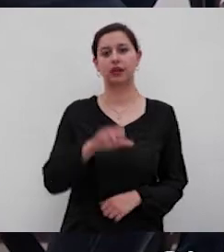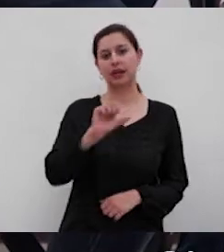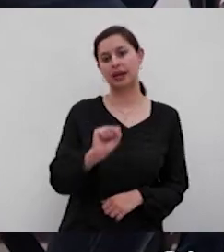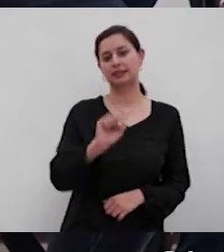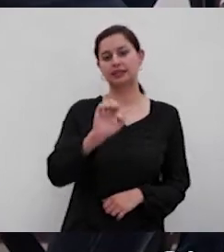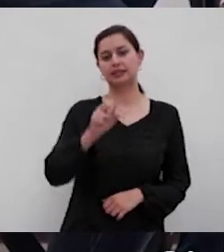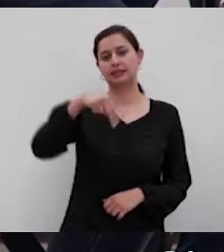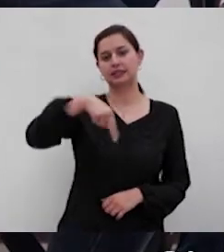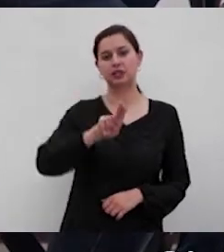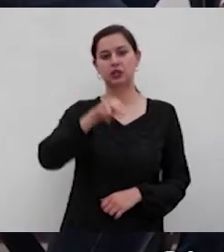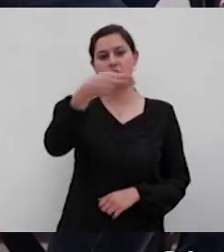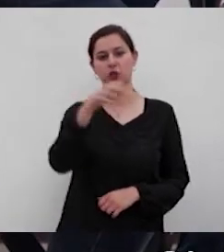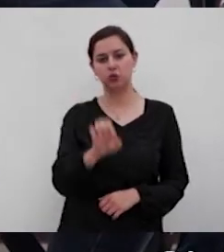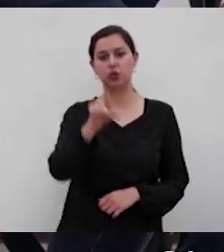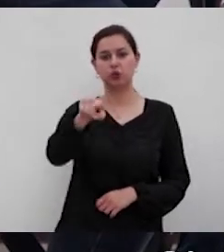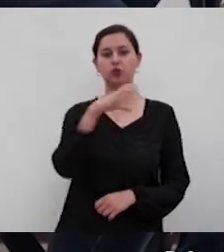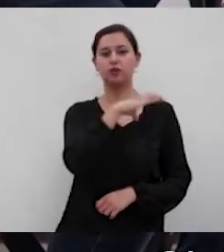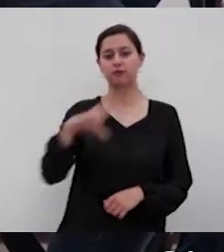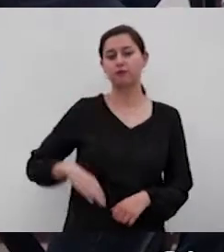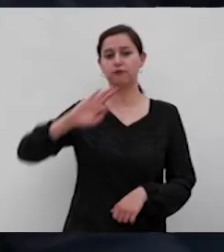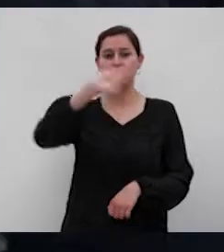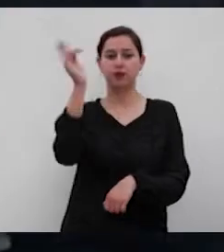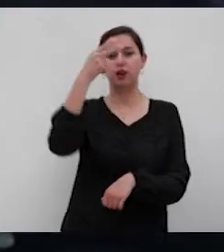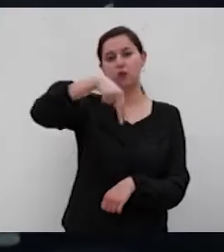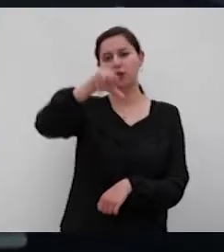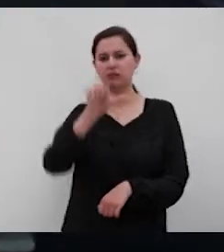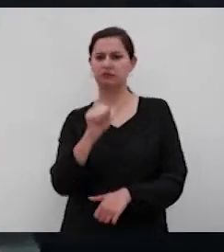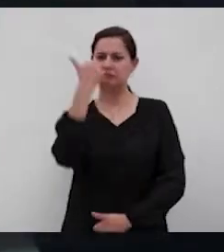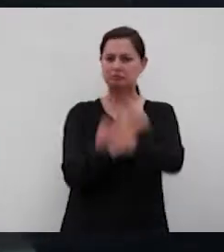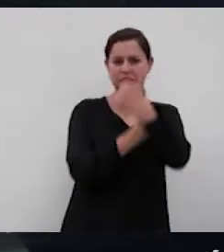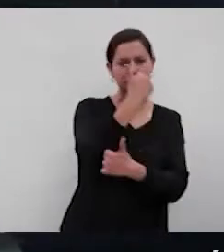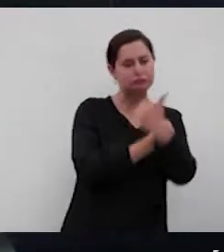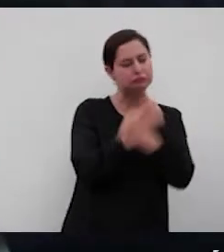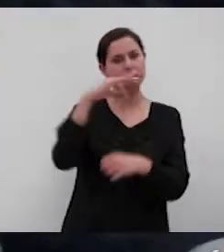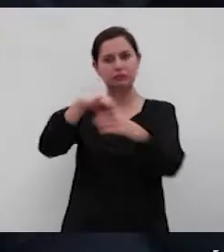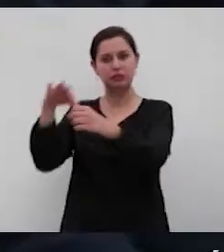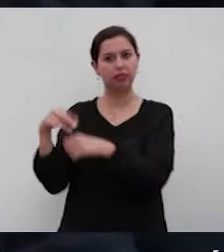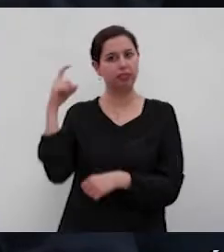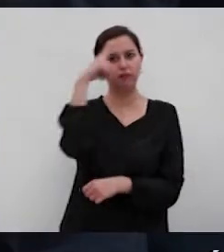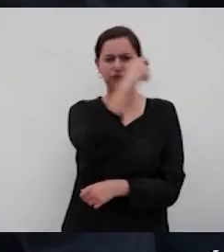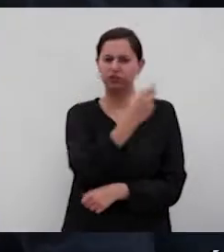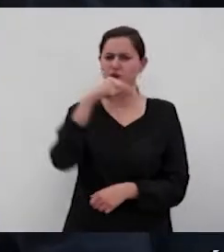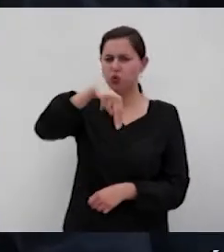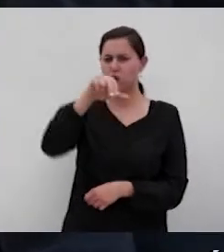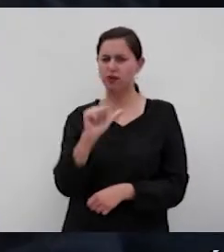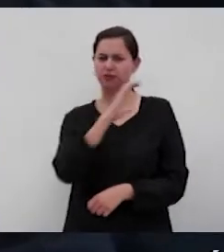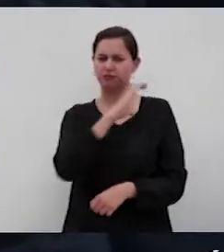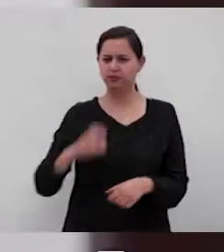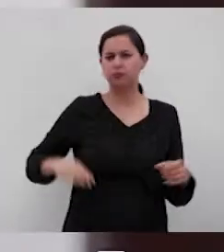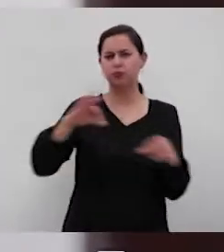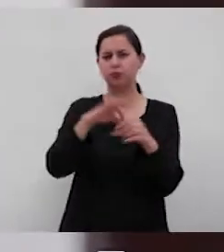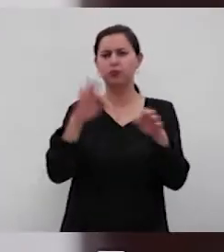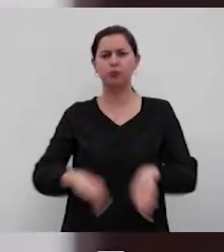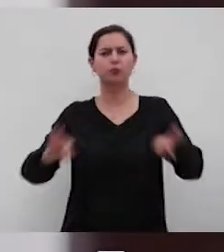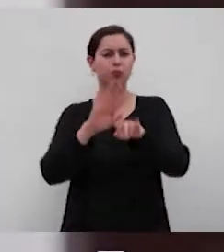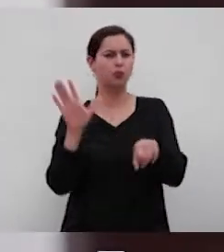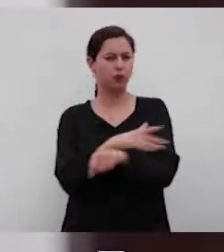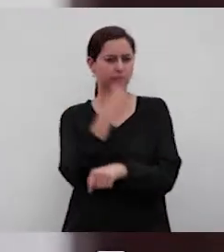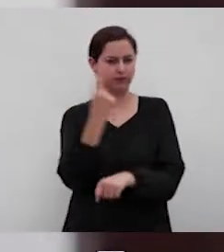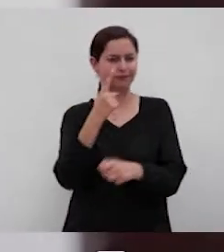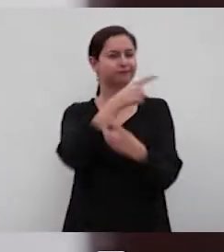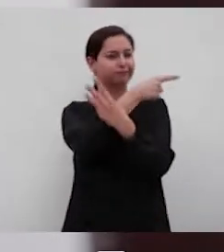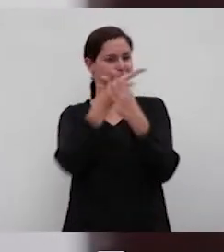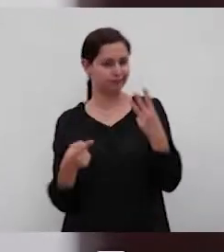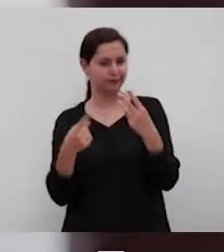Sinue, candidato a diputado federal por Nueva Alianza. En una elección tan competida, ¿por qué es importante votar por los candidatos de Nueva Alianza? Te respondo con tres